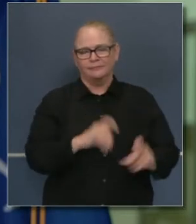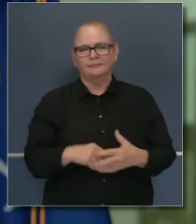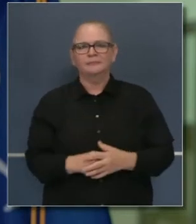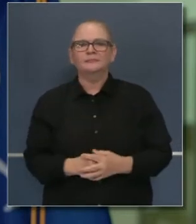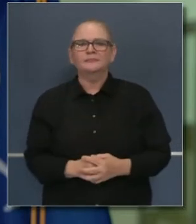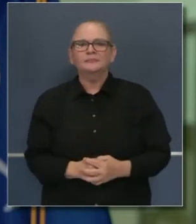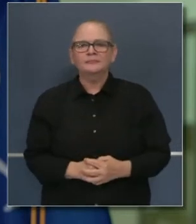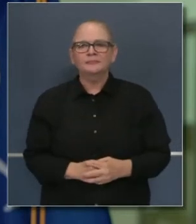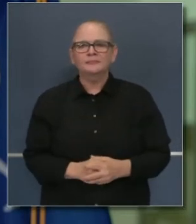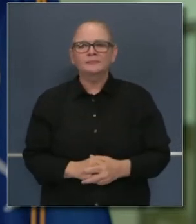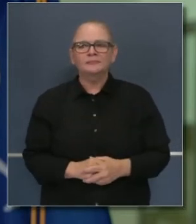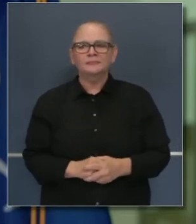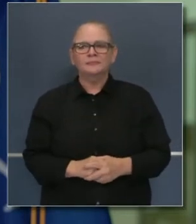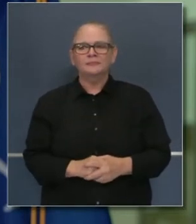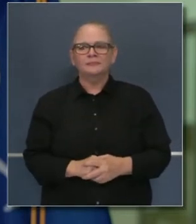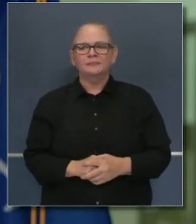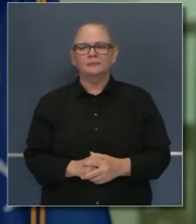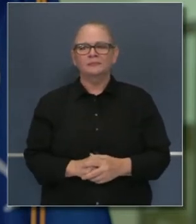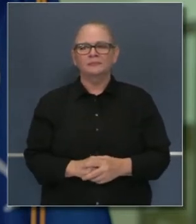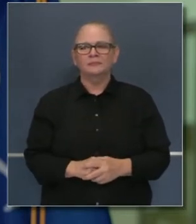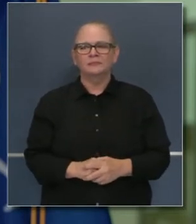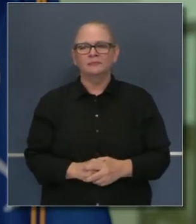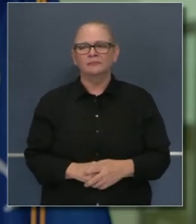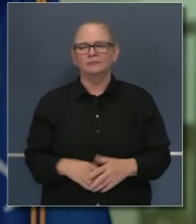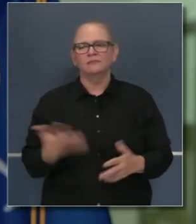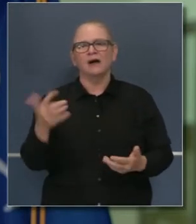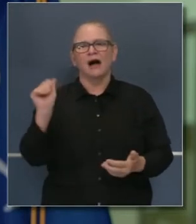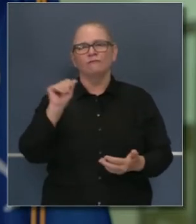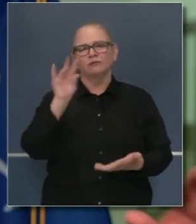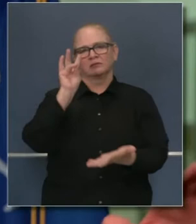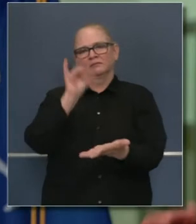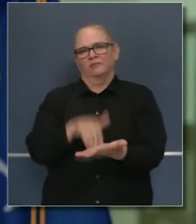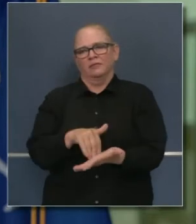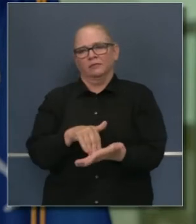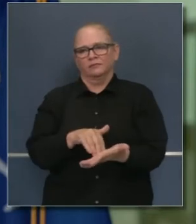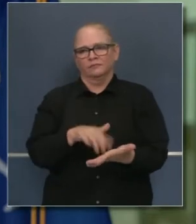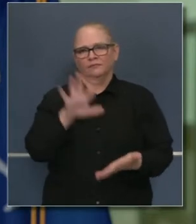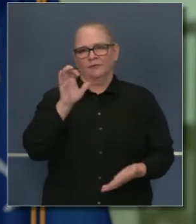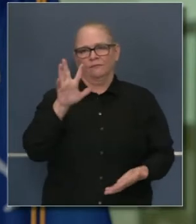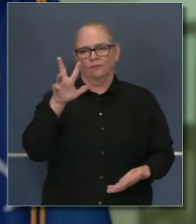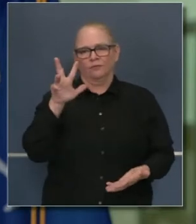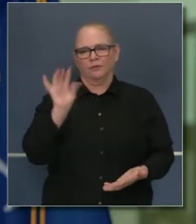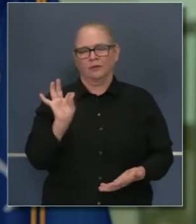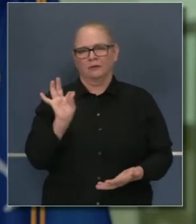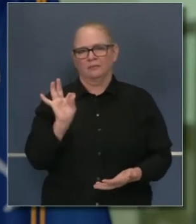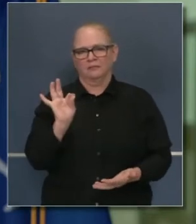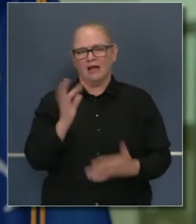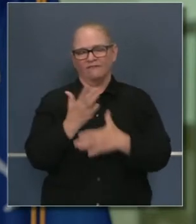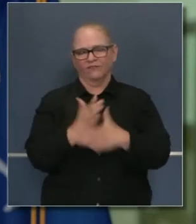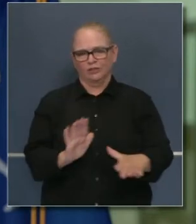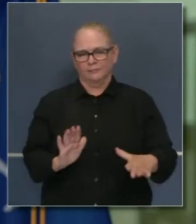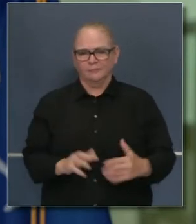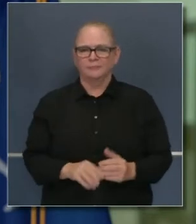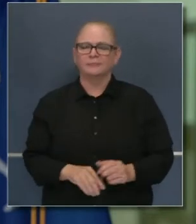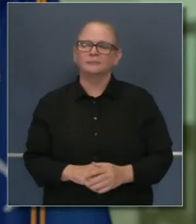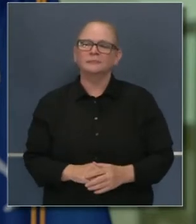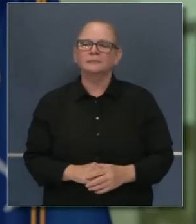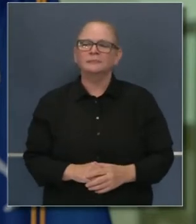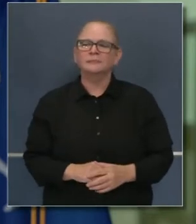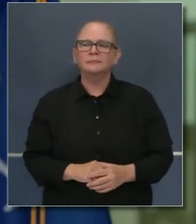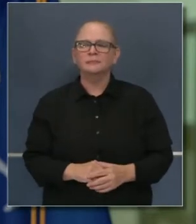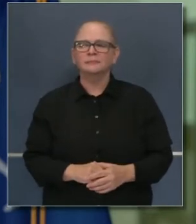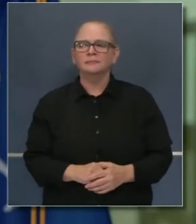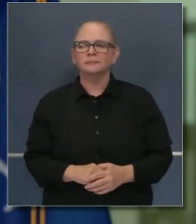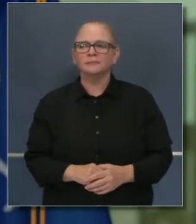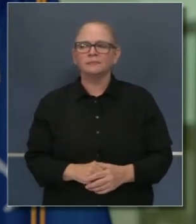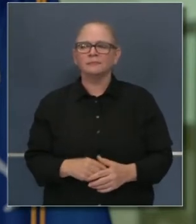positivos. El promedio son unos 7,539 en promedio. Esa tasa de positividad es 6